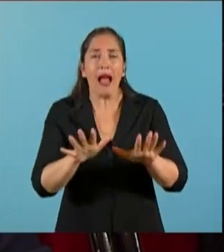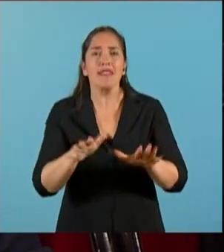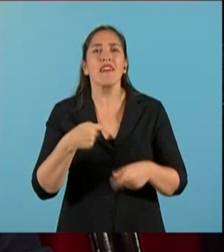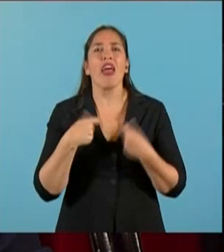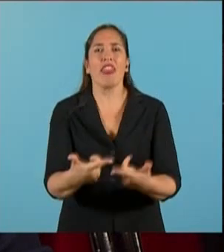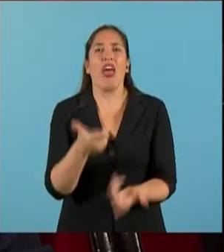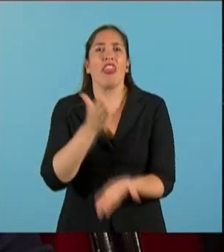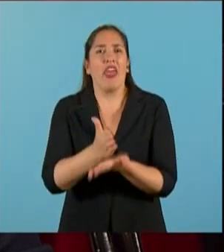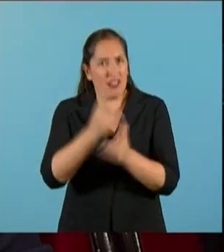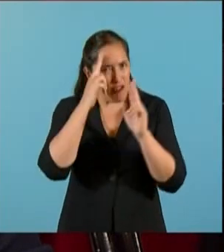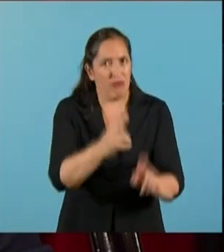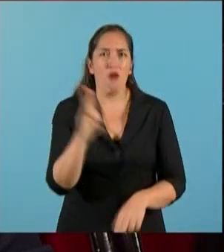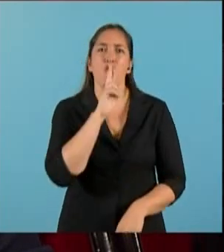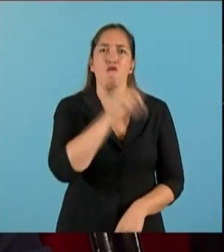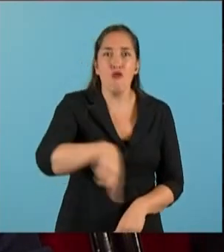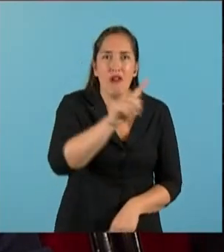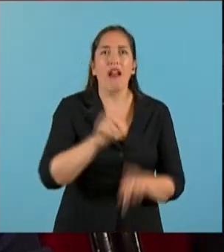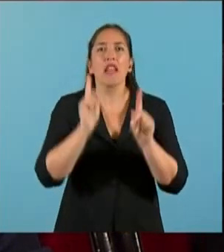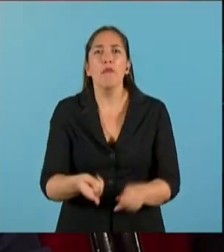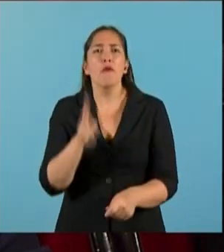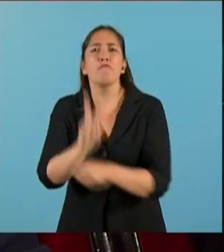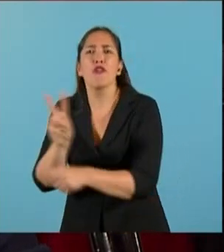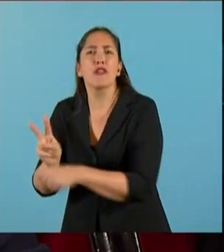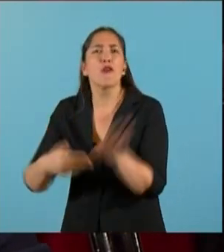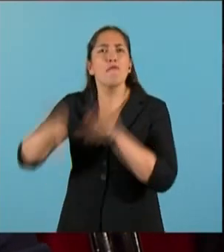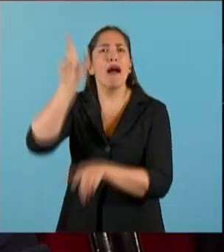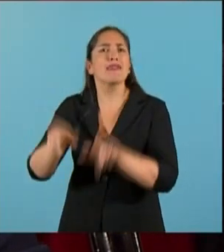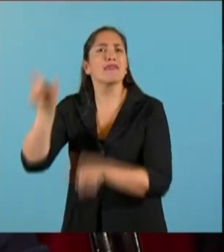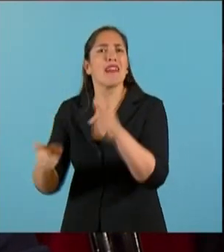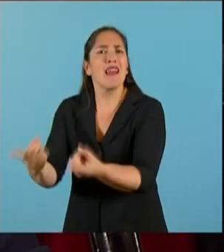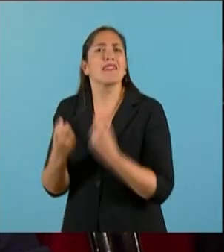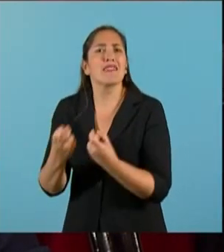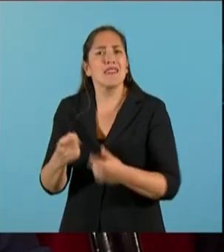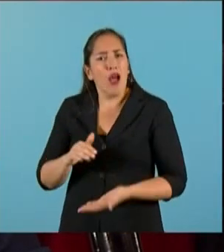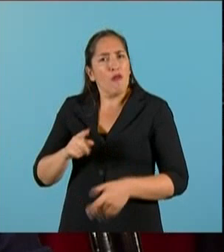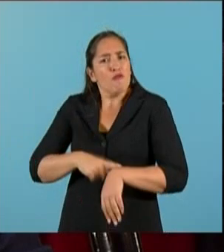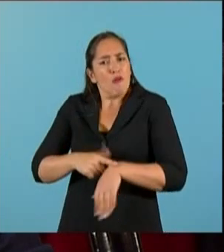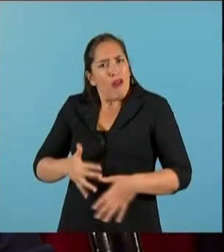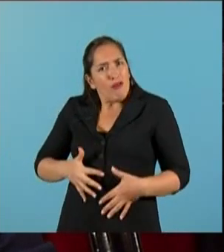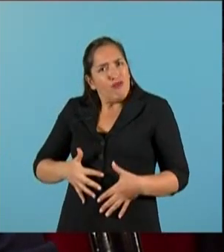derechos de la mujer y dando protección a las que necesitan más apoyo en el momento del embarazo.